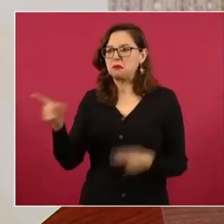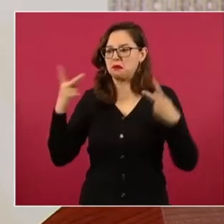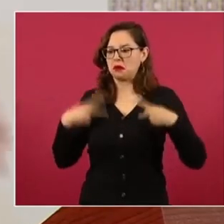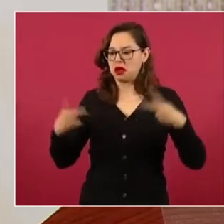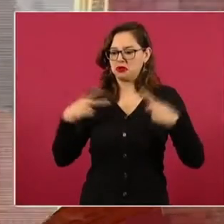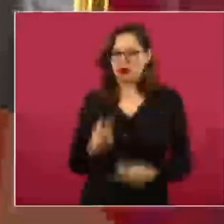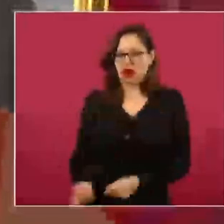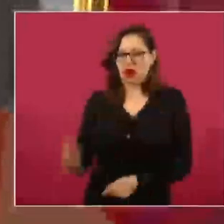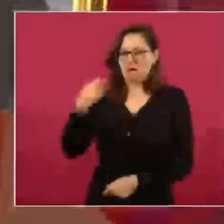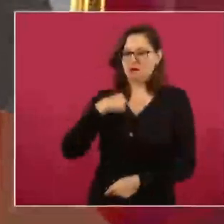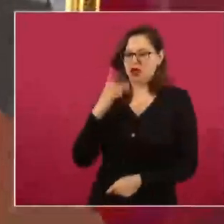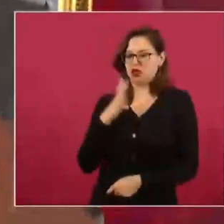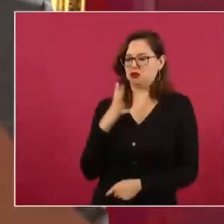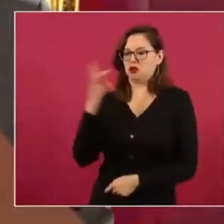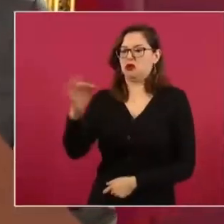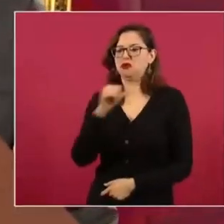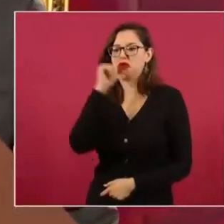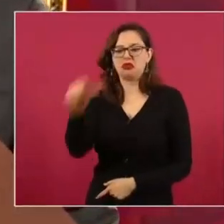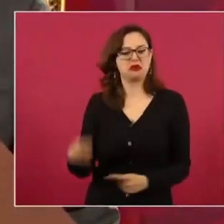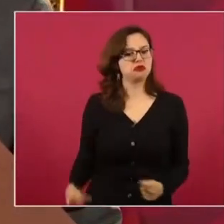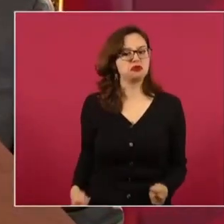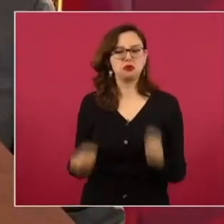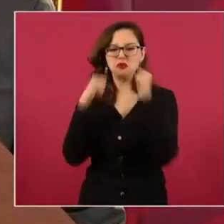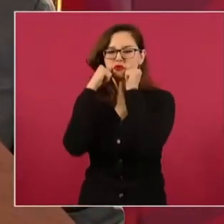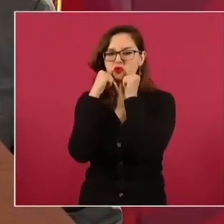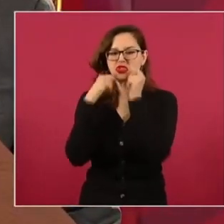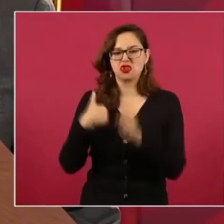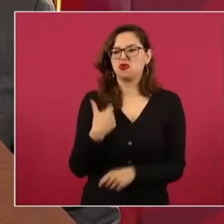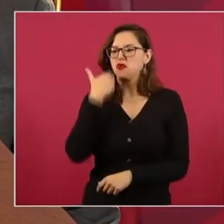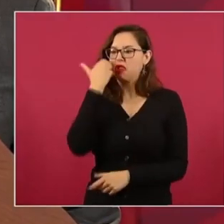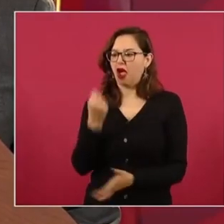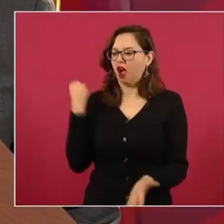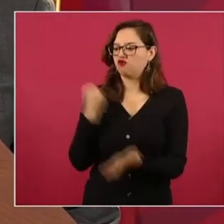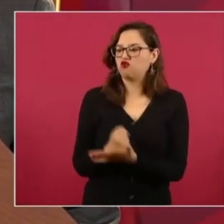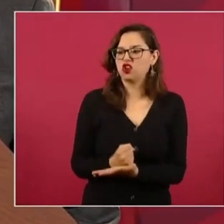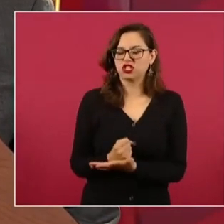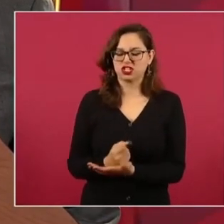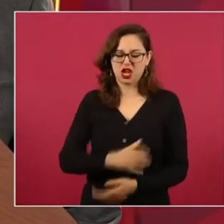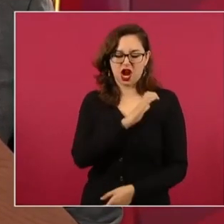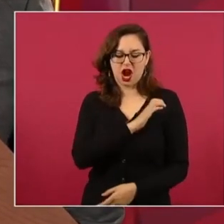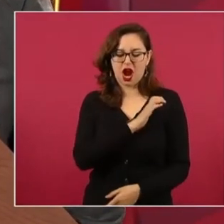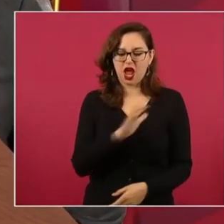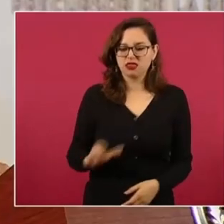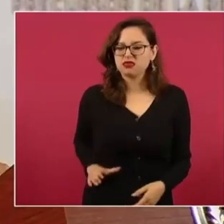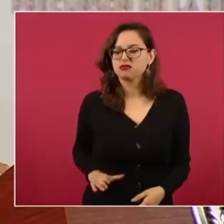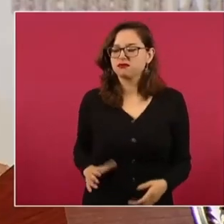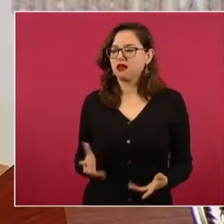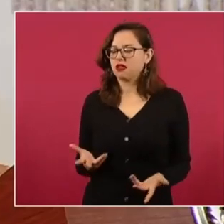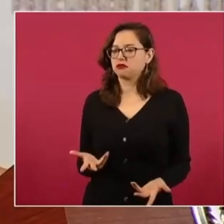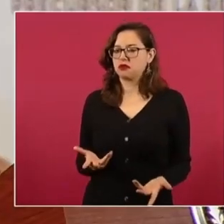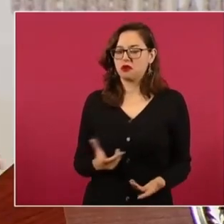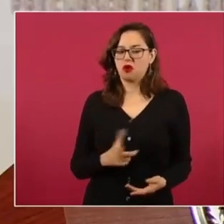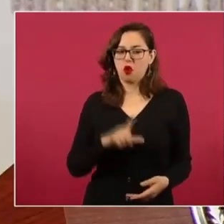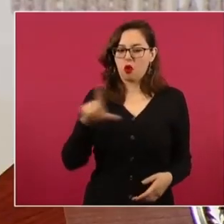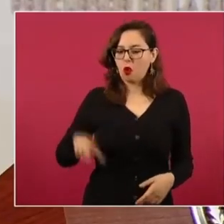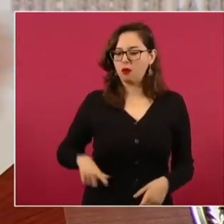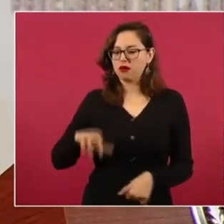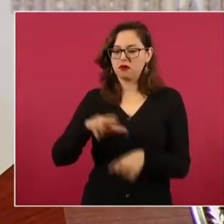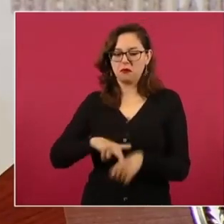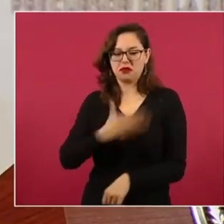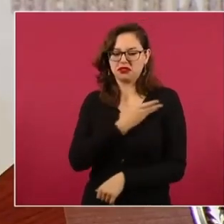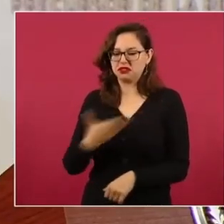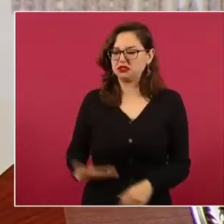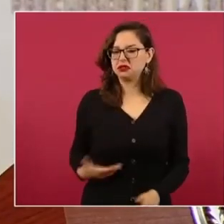o ser gobernador o presidente, haya sido como haya sido, pues entonces